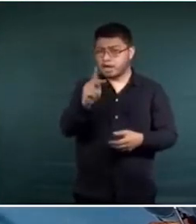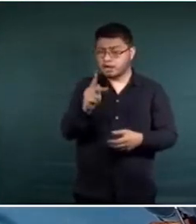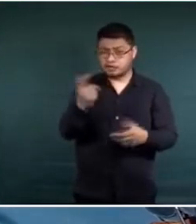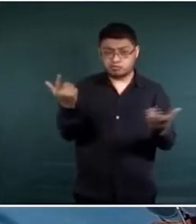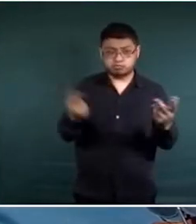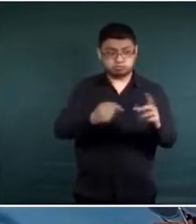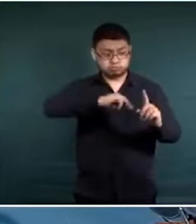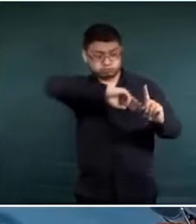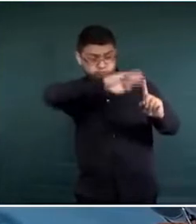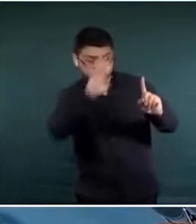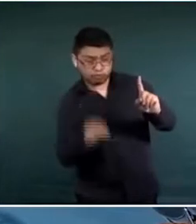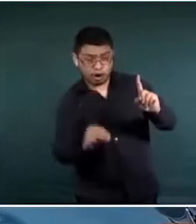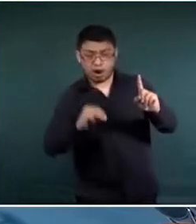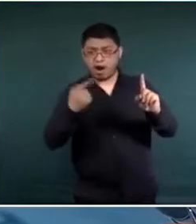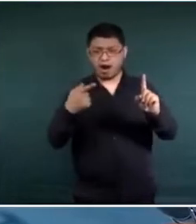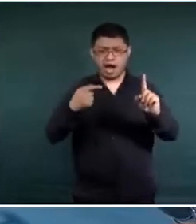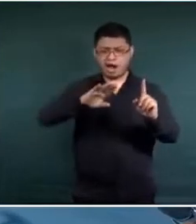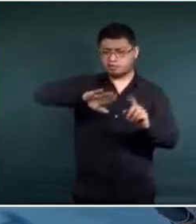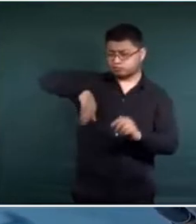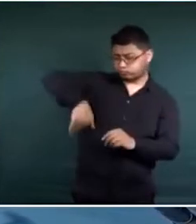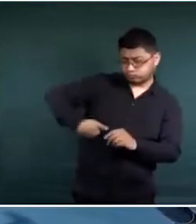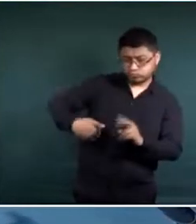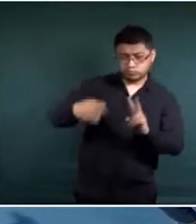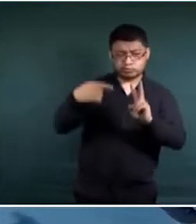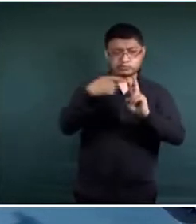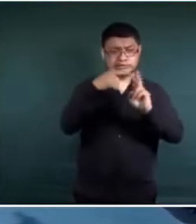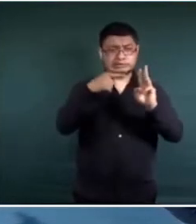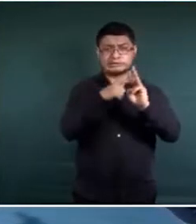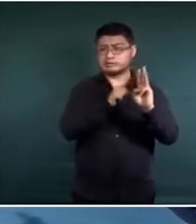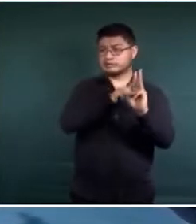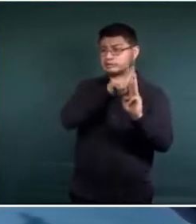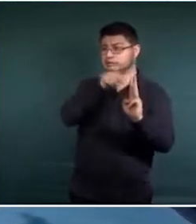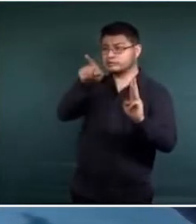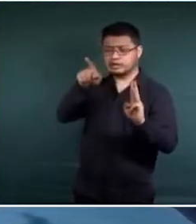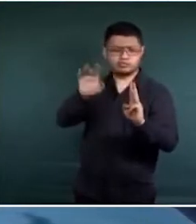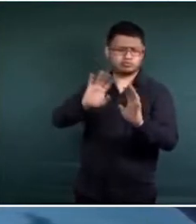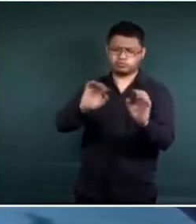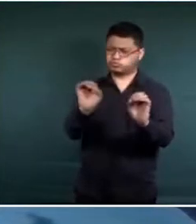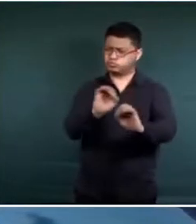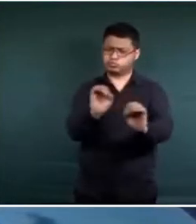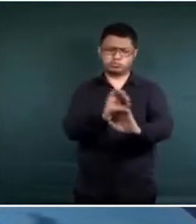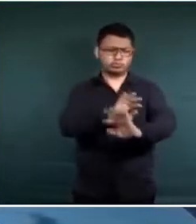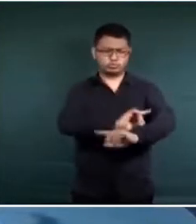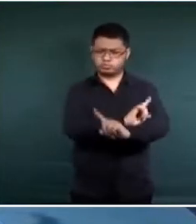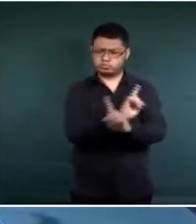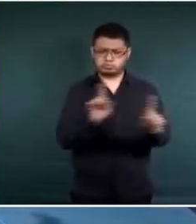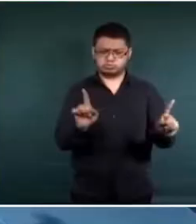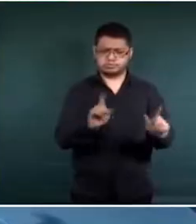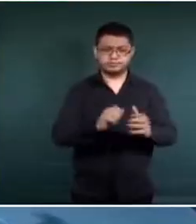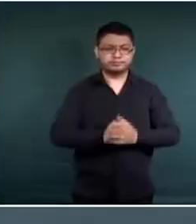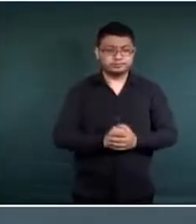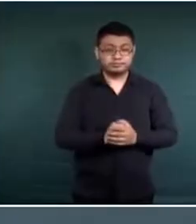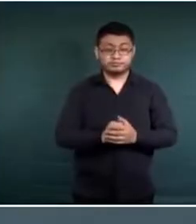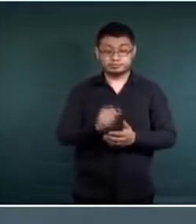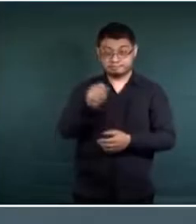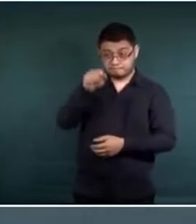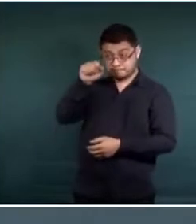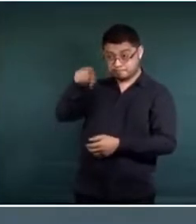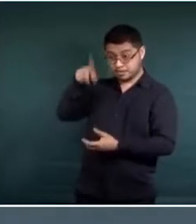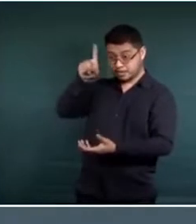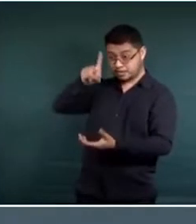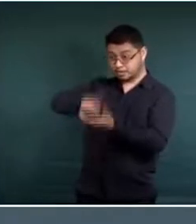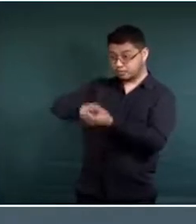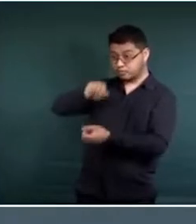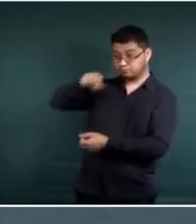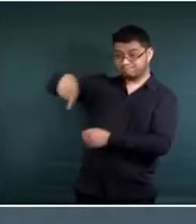lesionadas, no personas fallecidas. Esa misma, ese remanente de